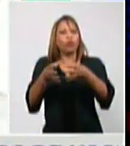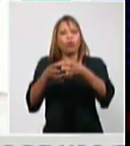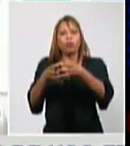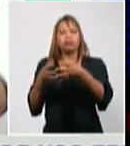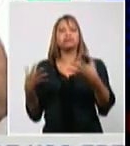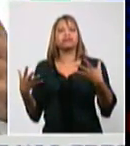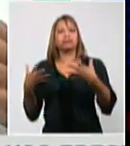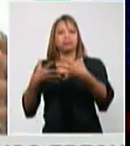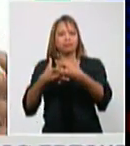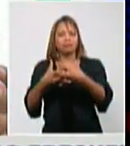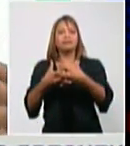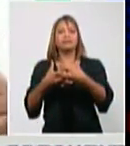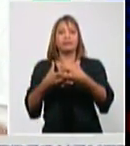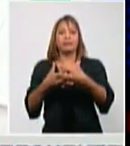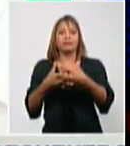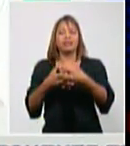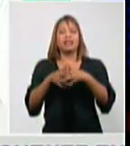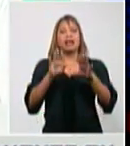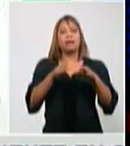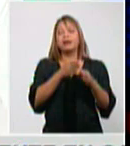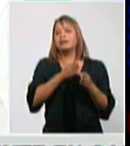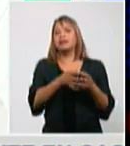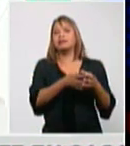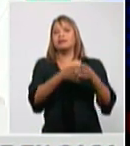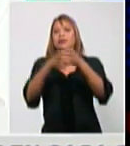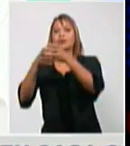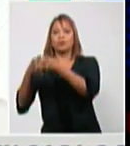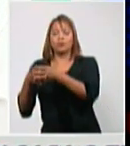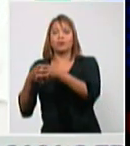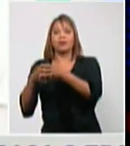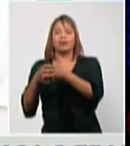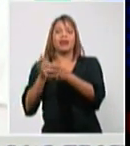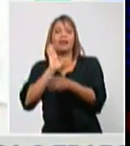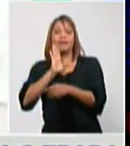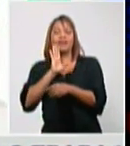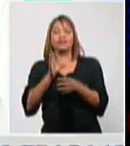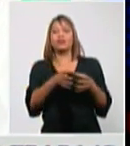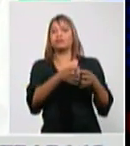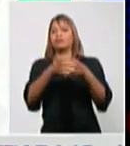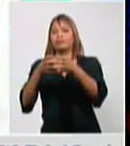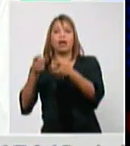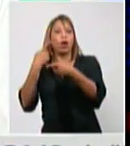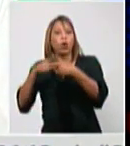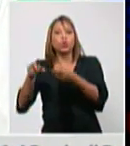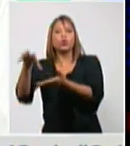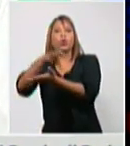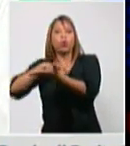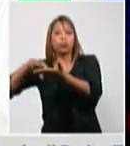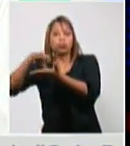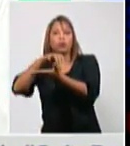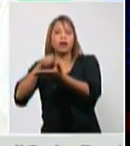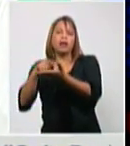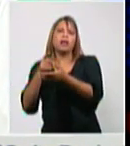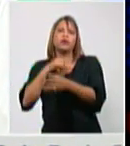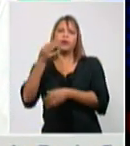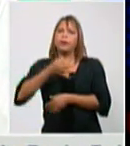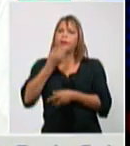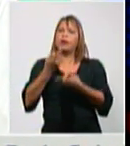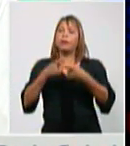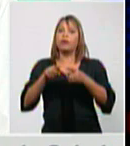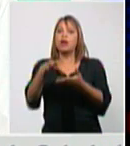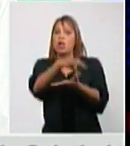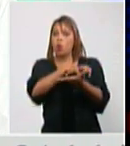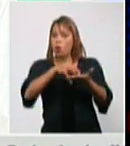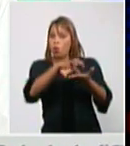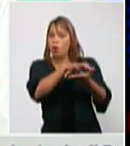lugar a otro el posible foco de infección por lo tanto yo lo digo porque en estos lugares indiscutiblemente hay una